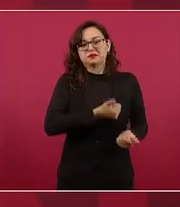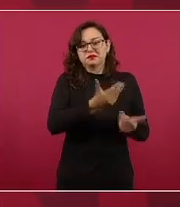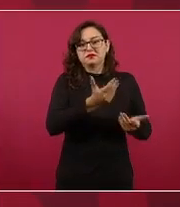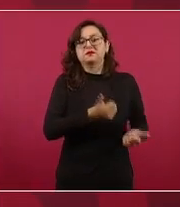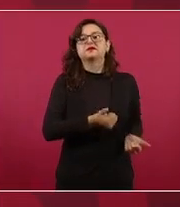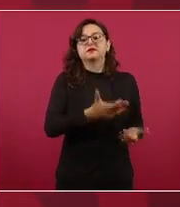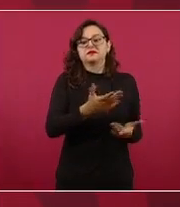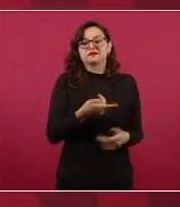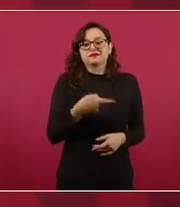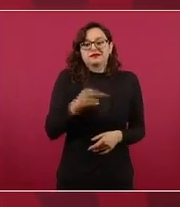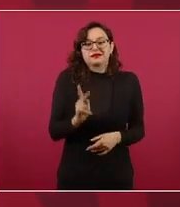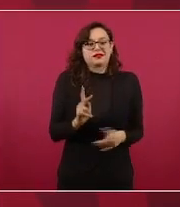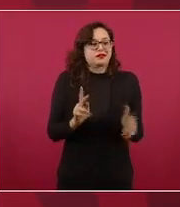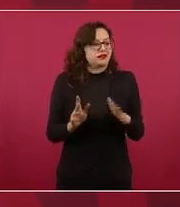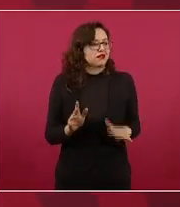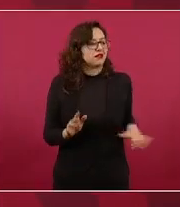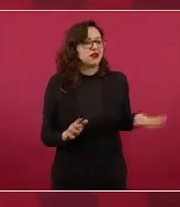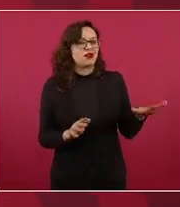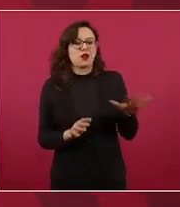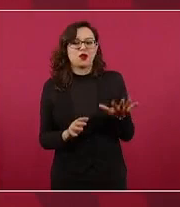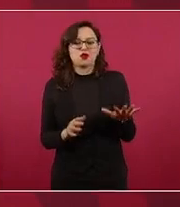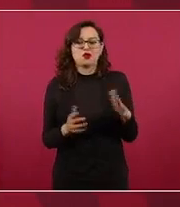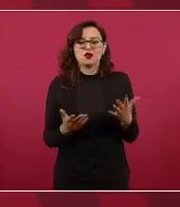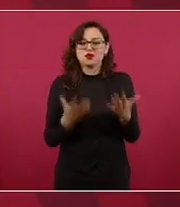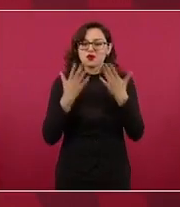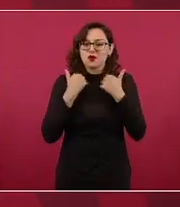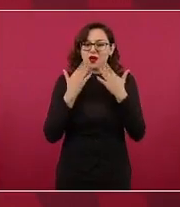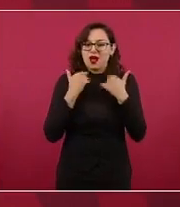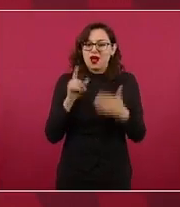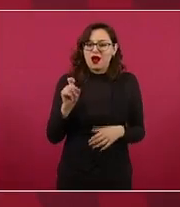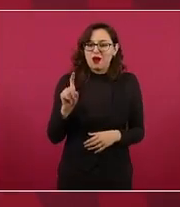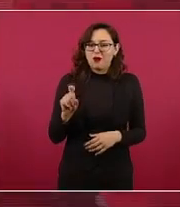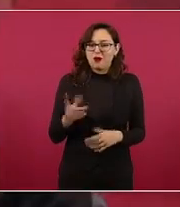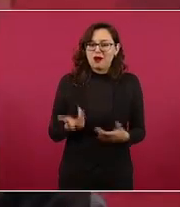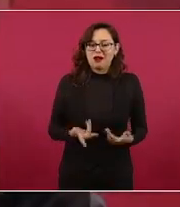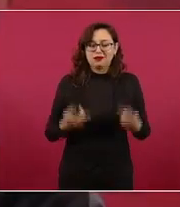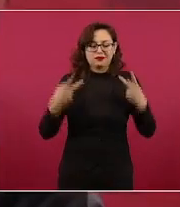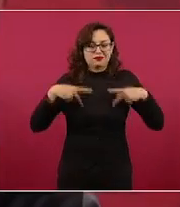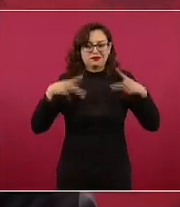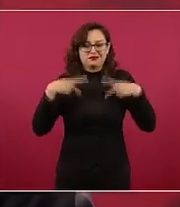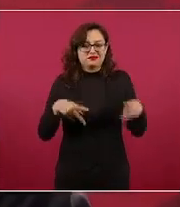pero con dimensión social